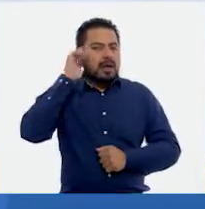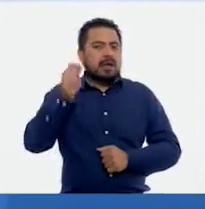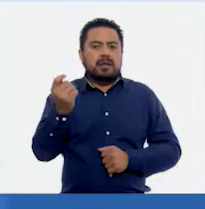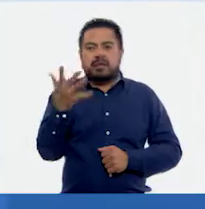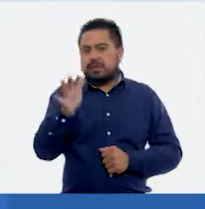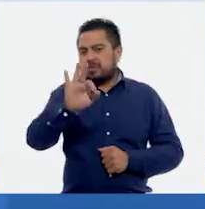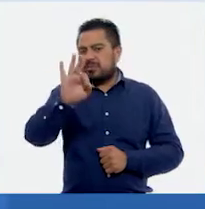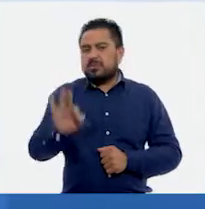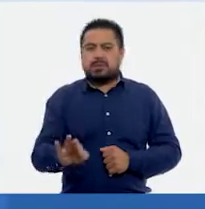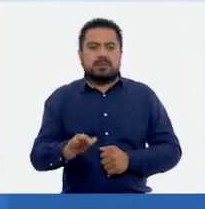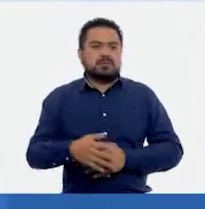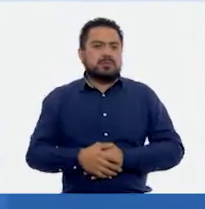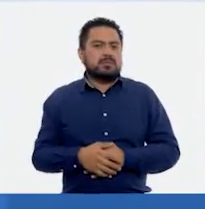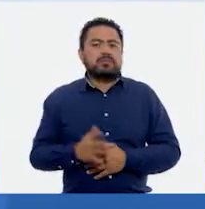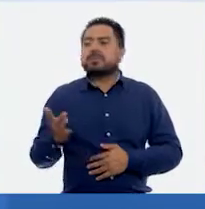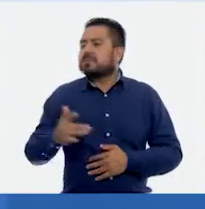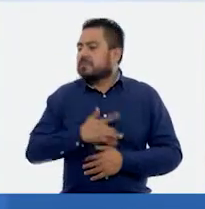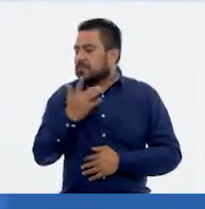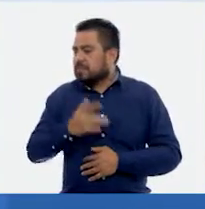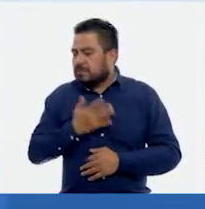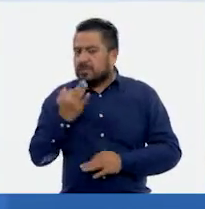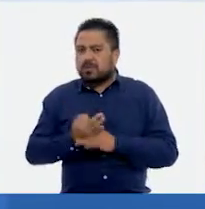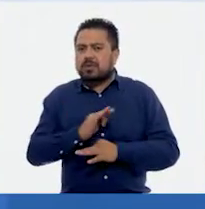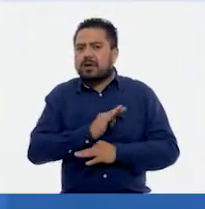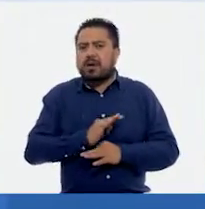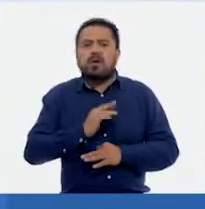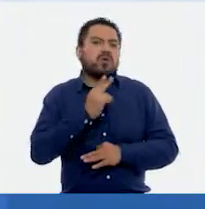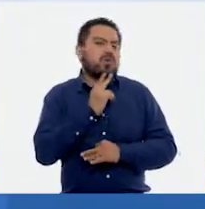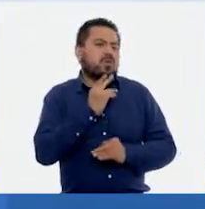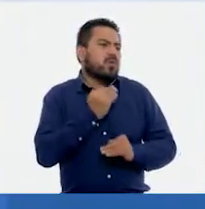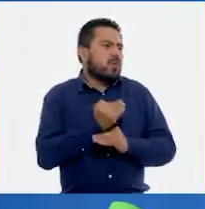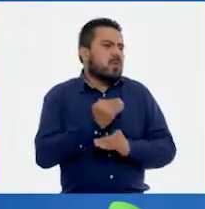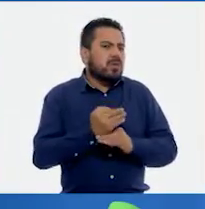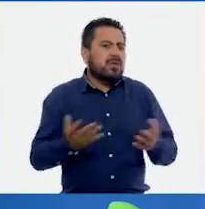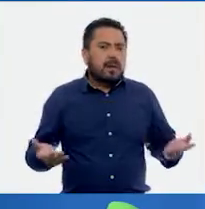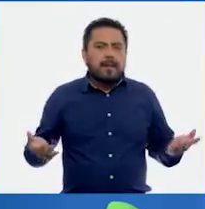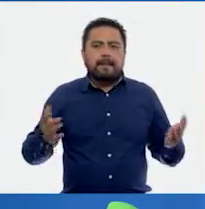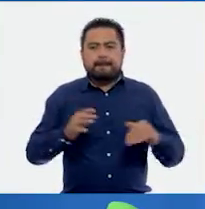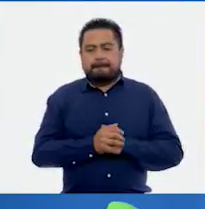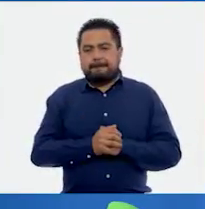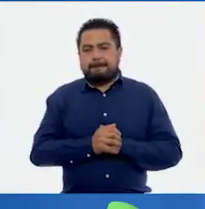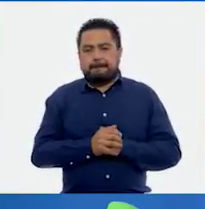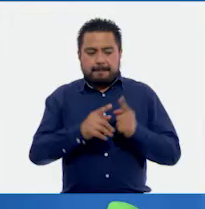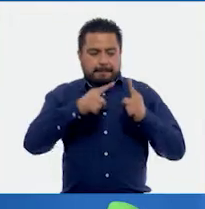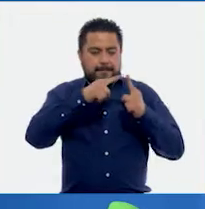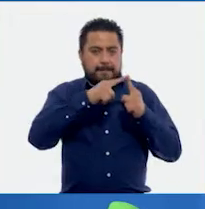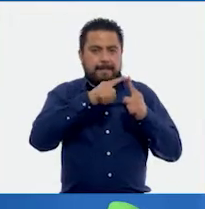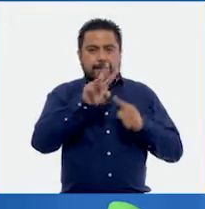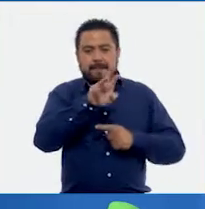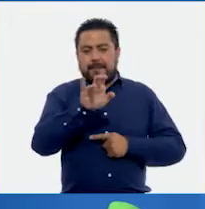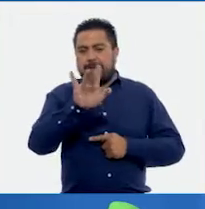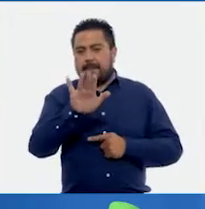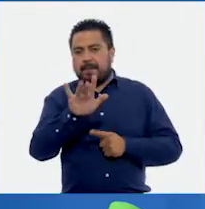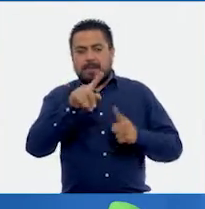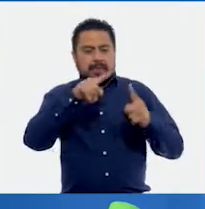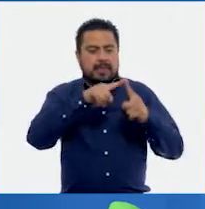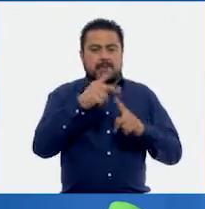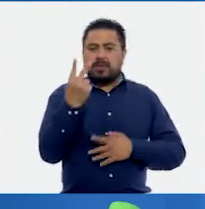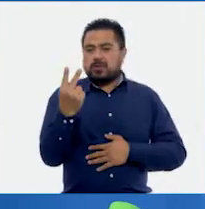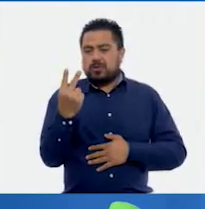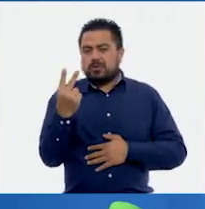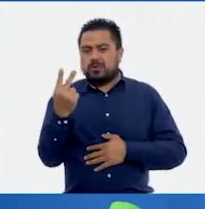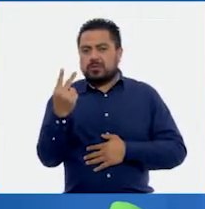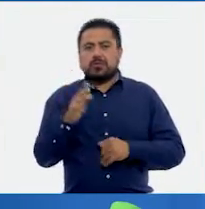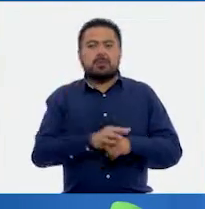10%, ¿qué te parece que podríamos utilizar ahora? Pues dividir 350 entre 2,